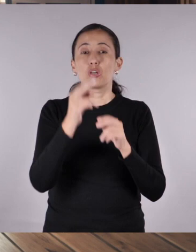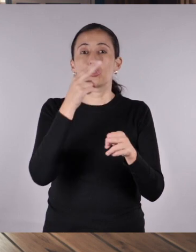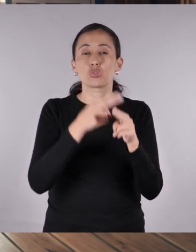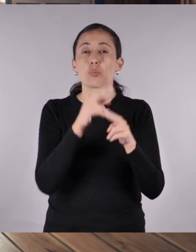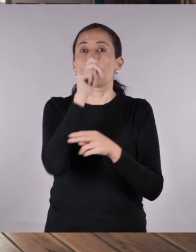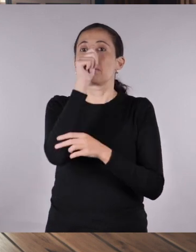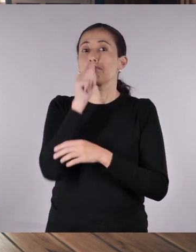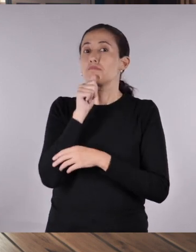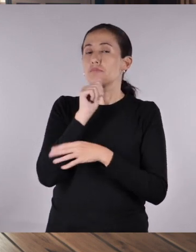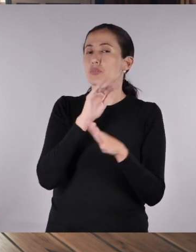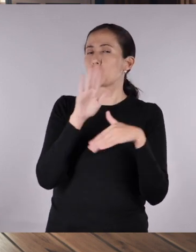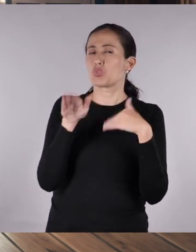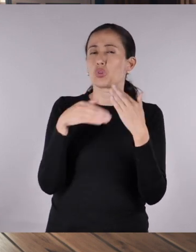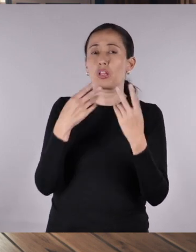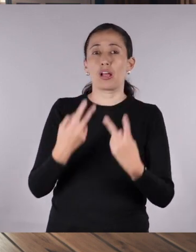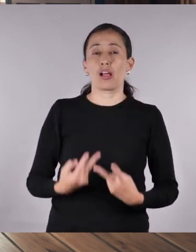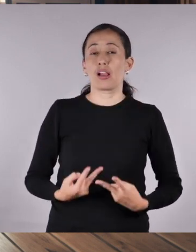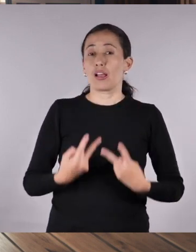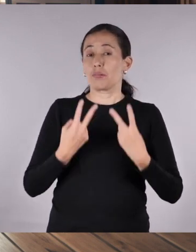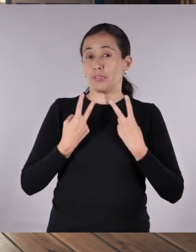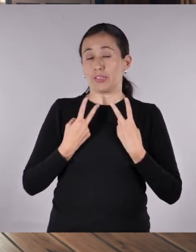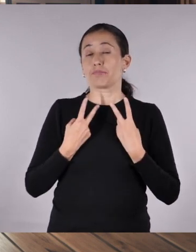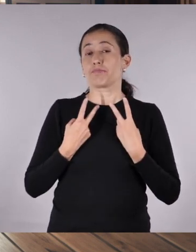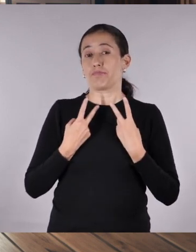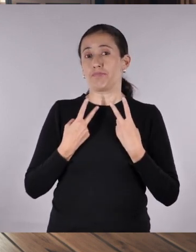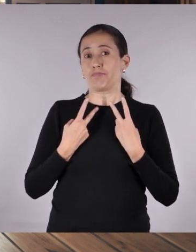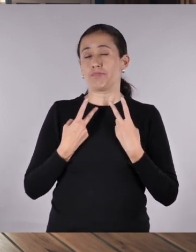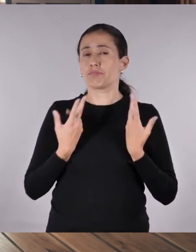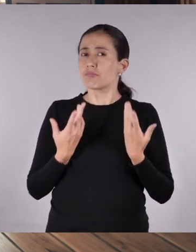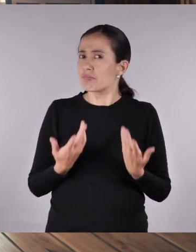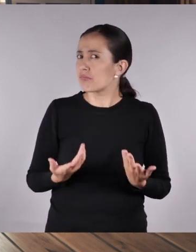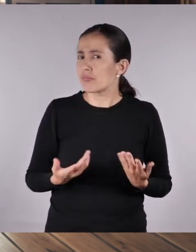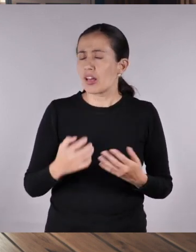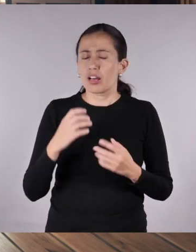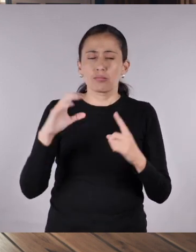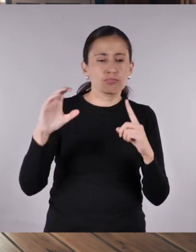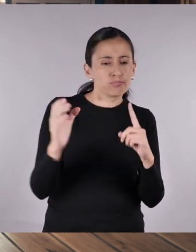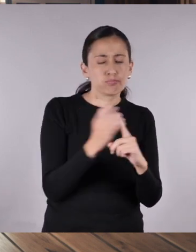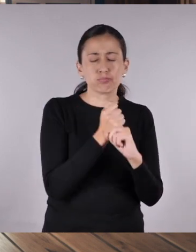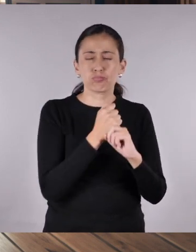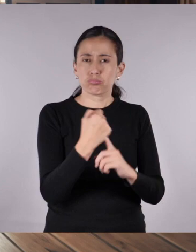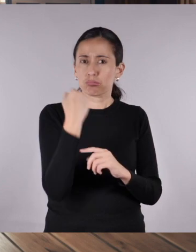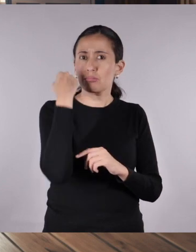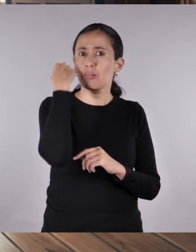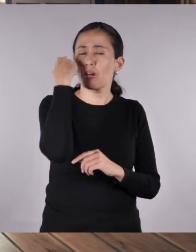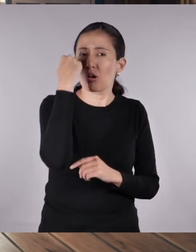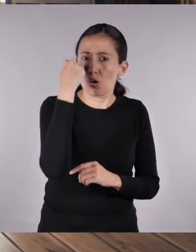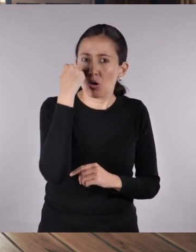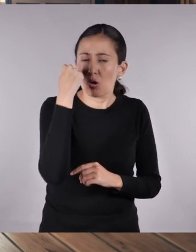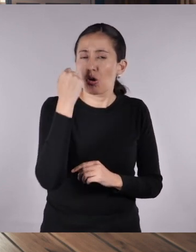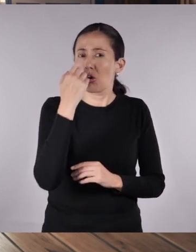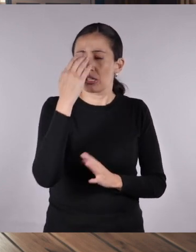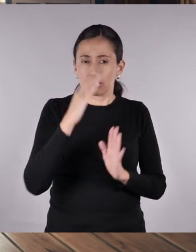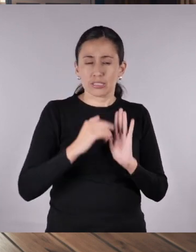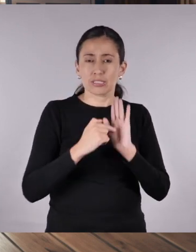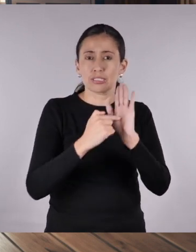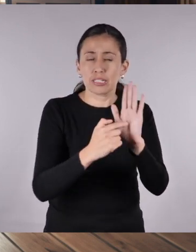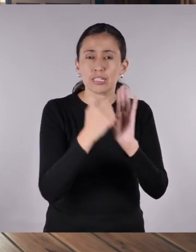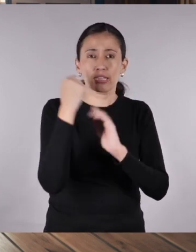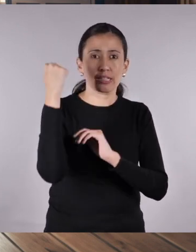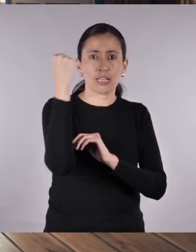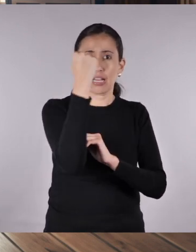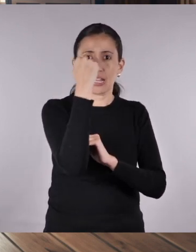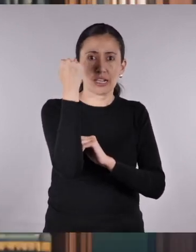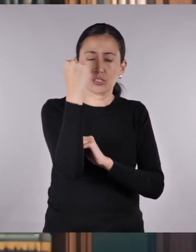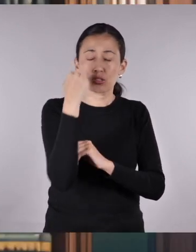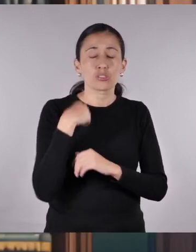anonimato se ocultó durante toda su vida. A pesar de ser un gran éxito al haber vendido su gran obra y ceder